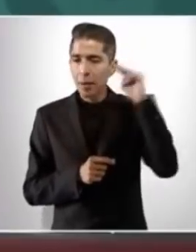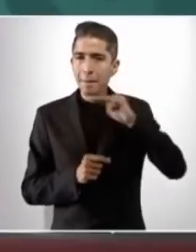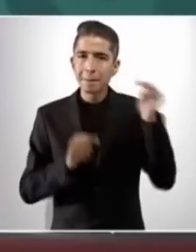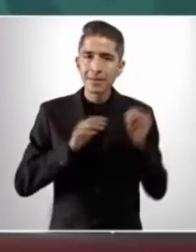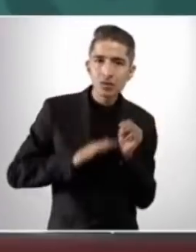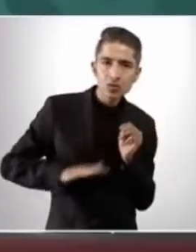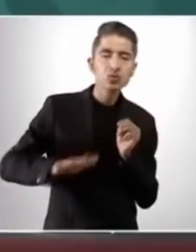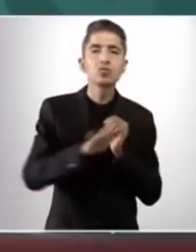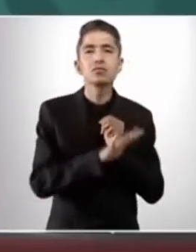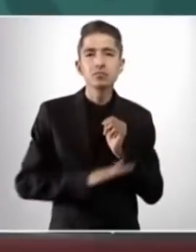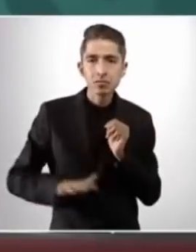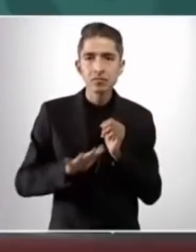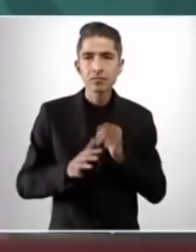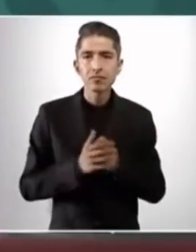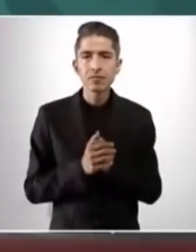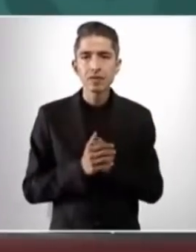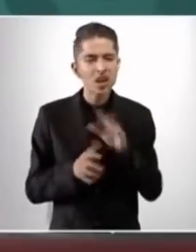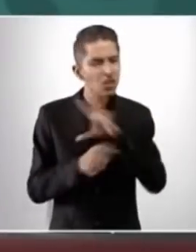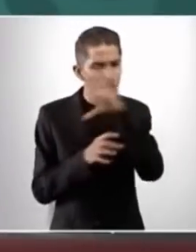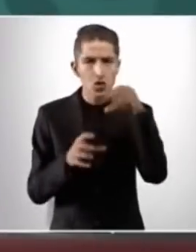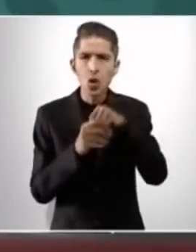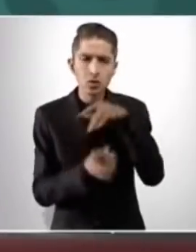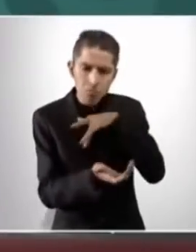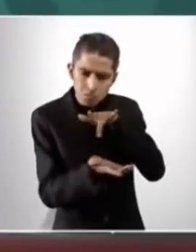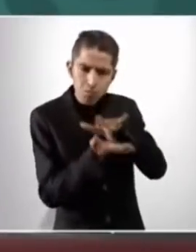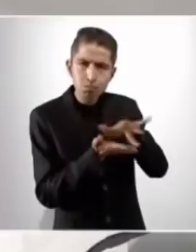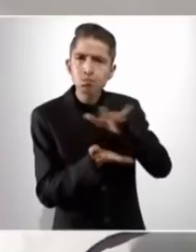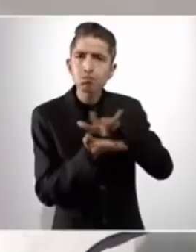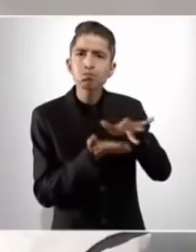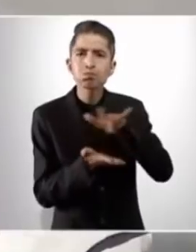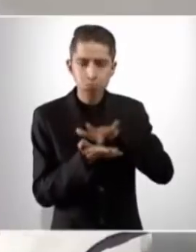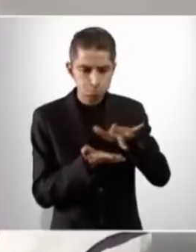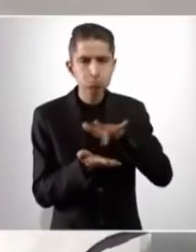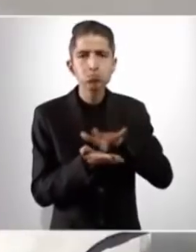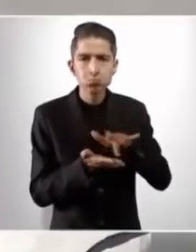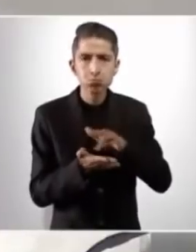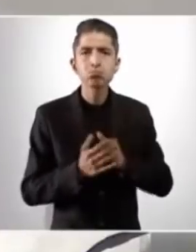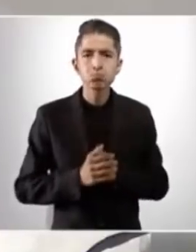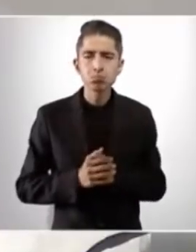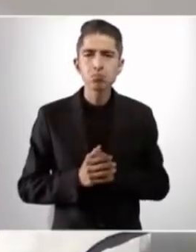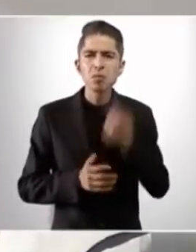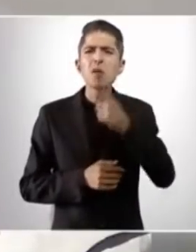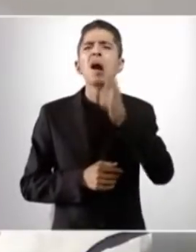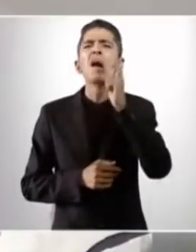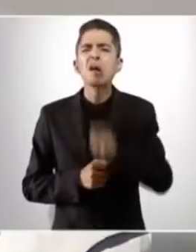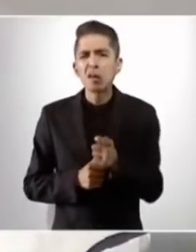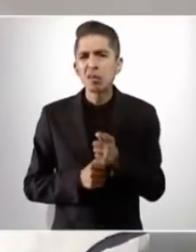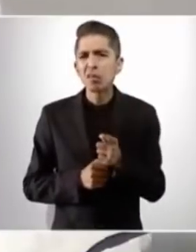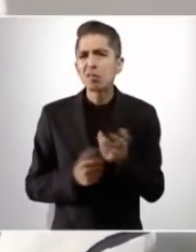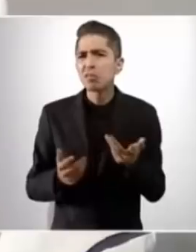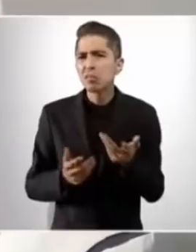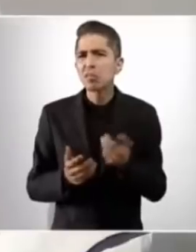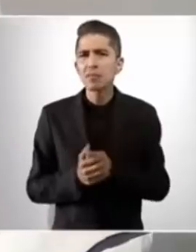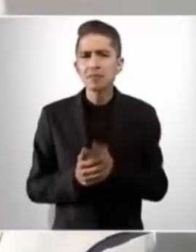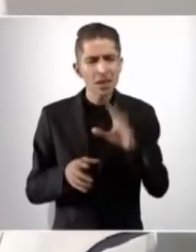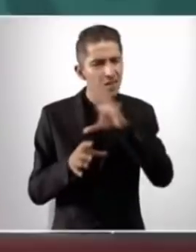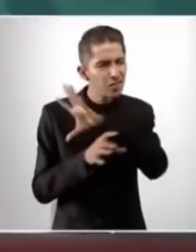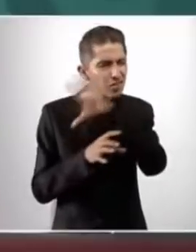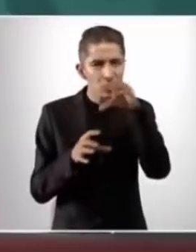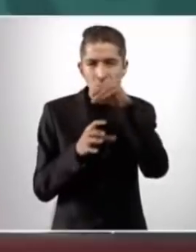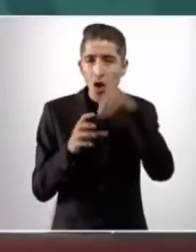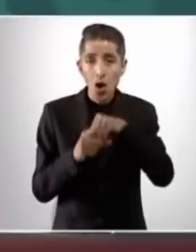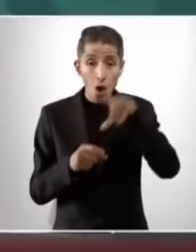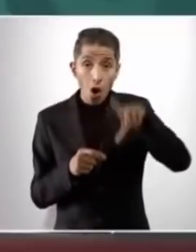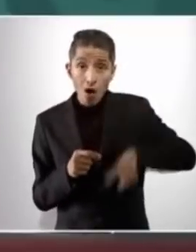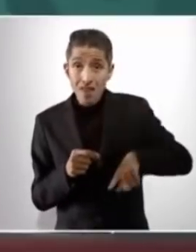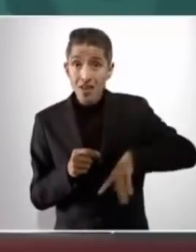todo nuestro apoyo para que todas las acciones del gobierno